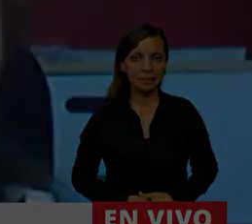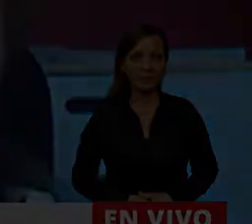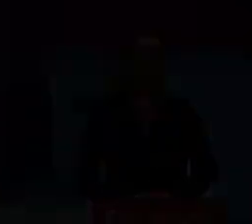diputada.